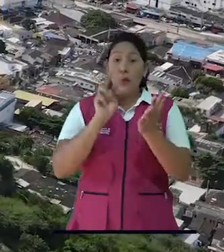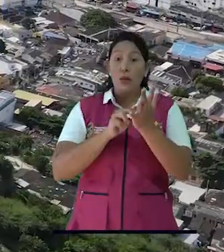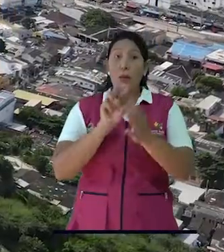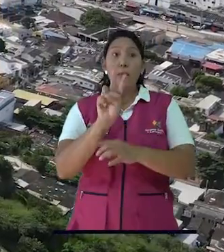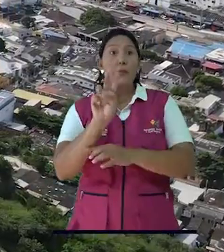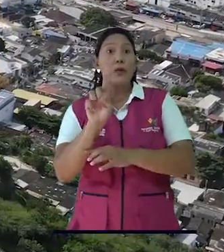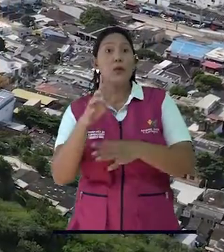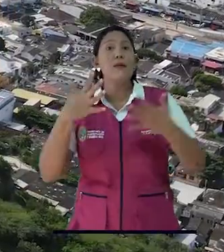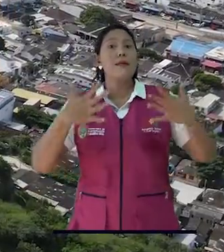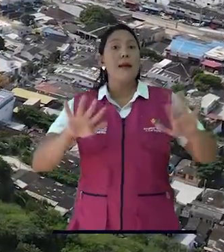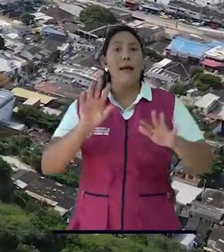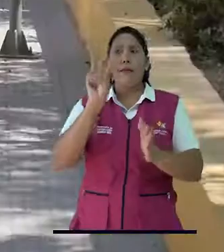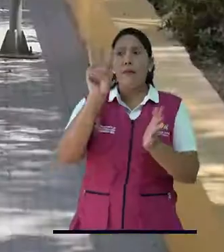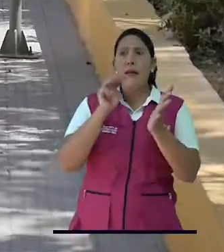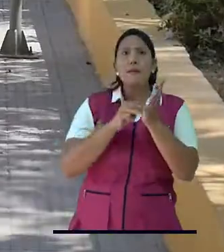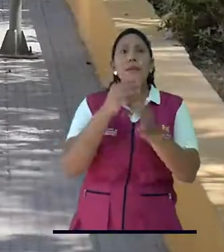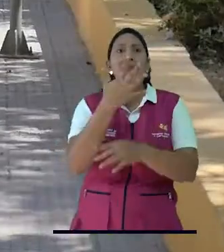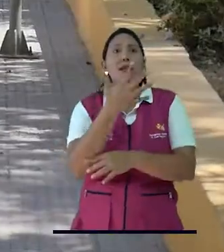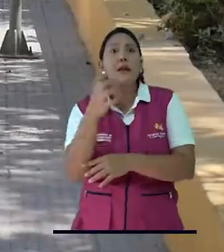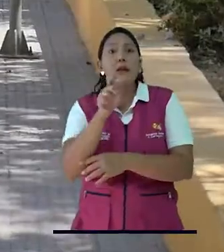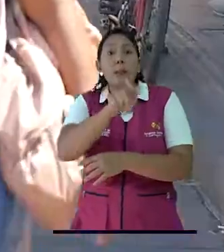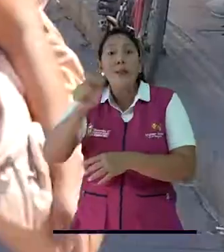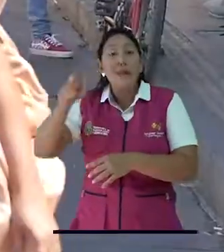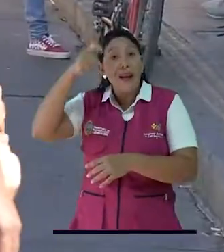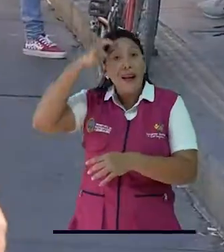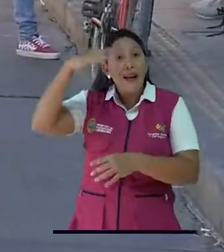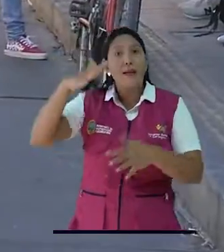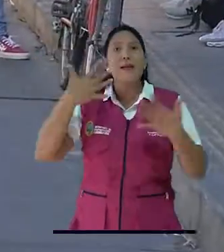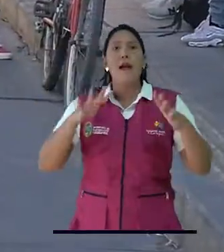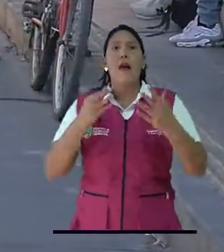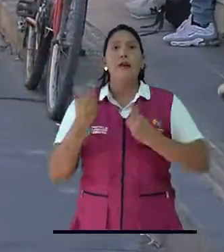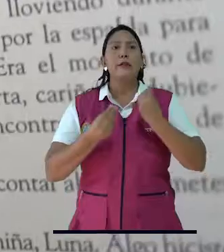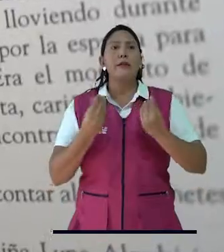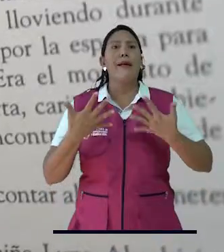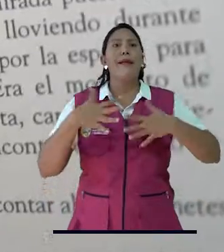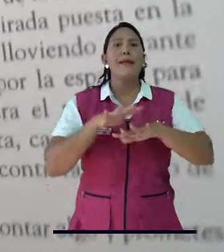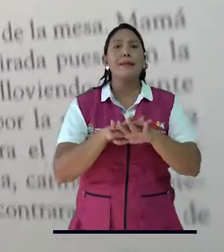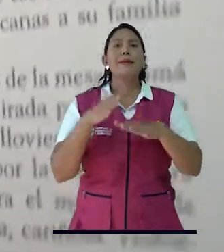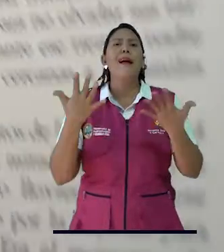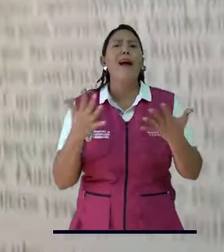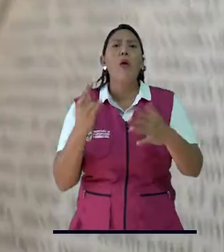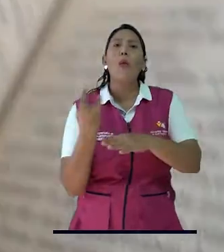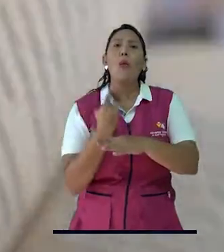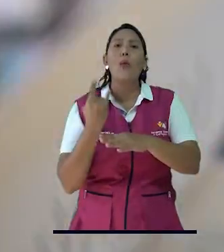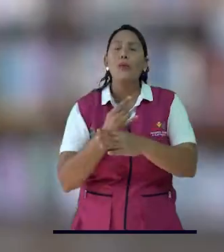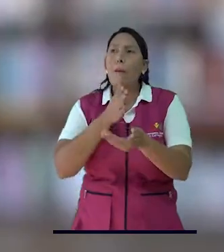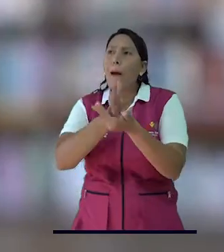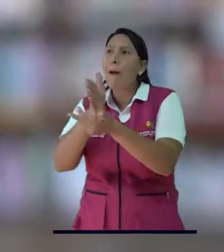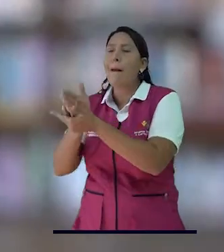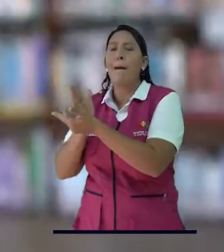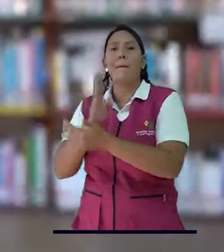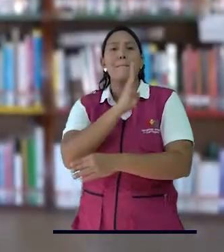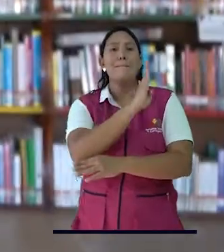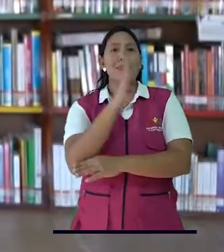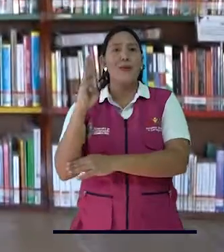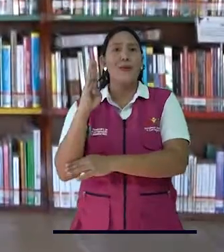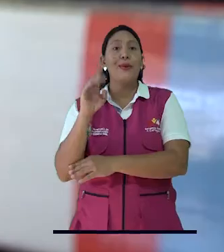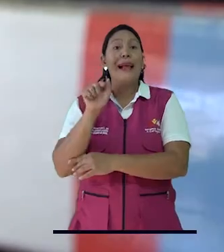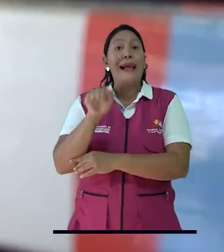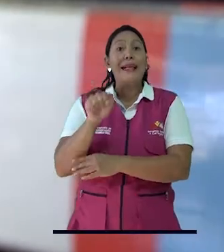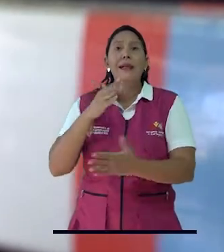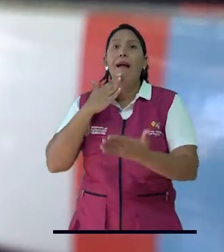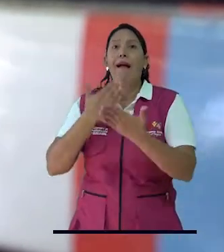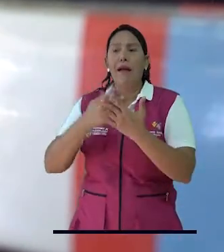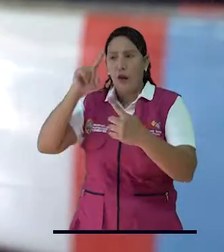En el 2021, más de 3.500 cartageneros hicieron uso de nuestra red distrital de bibliotecas